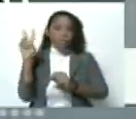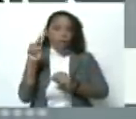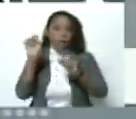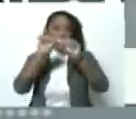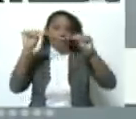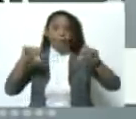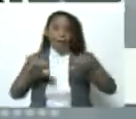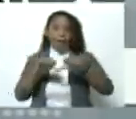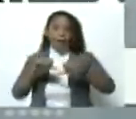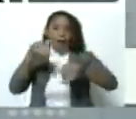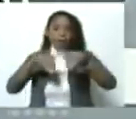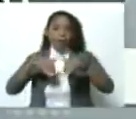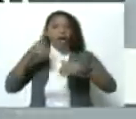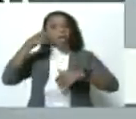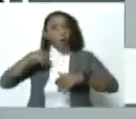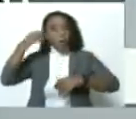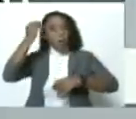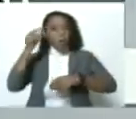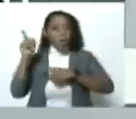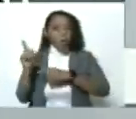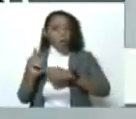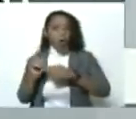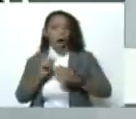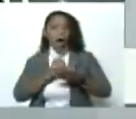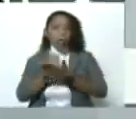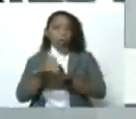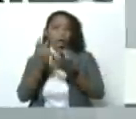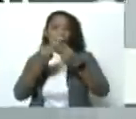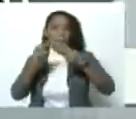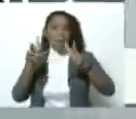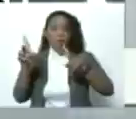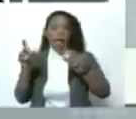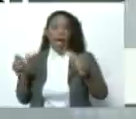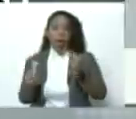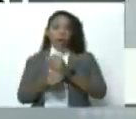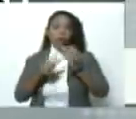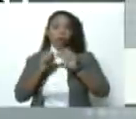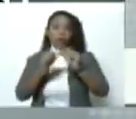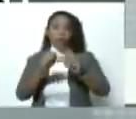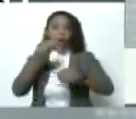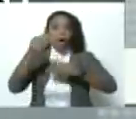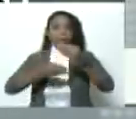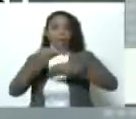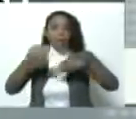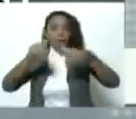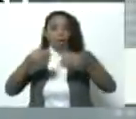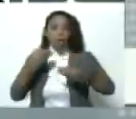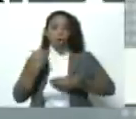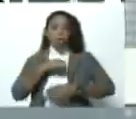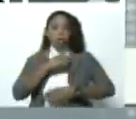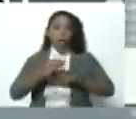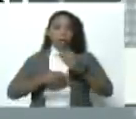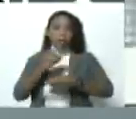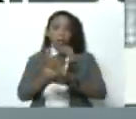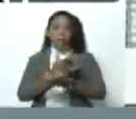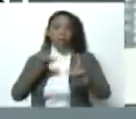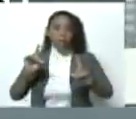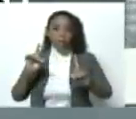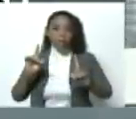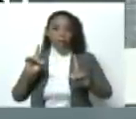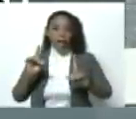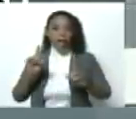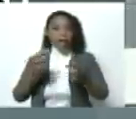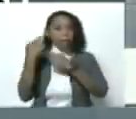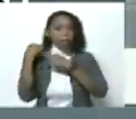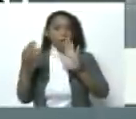electoral y creo que todo esto abona a la paz y a que sigamos realizando elecciones como lo hemos hecho en democracia y con respecto a nuestra